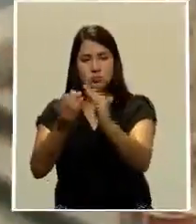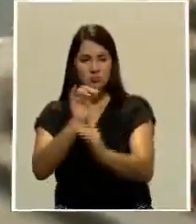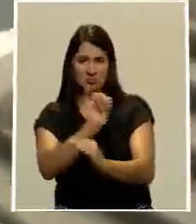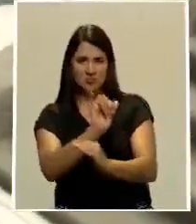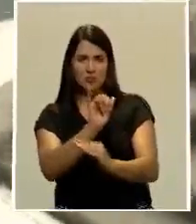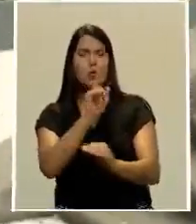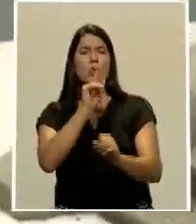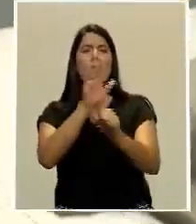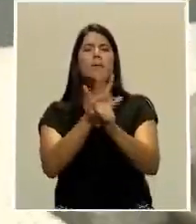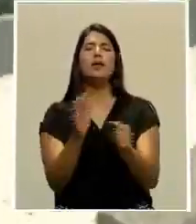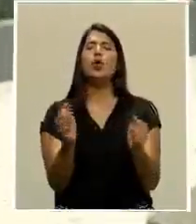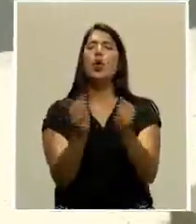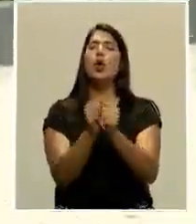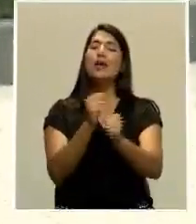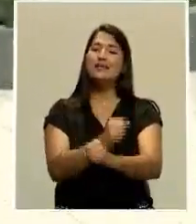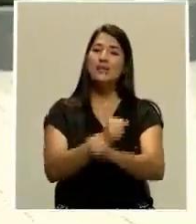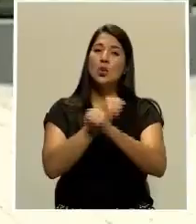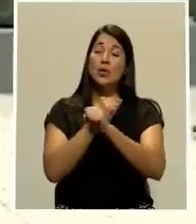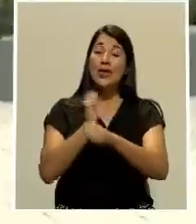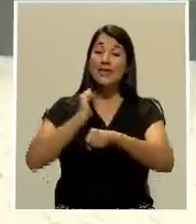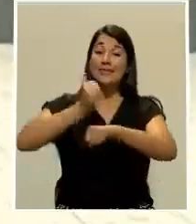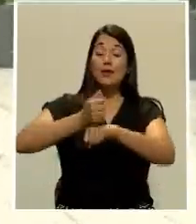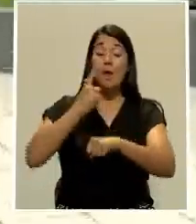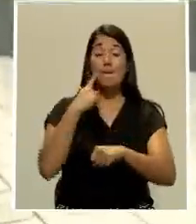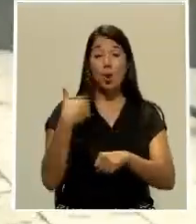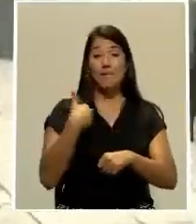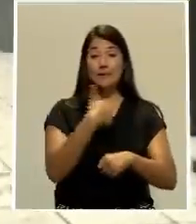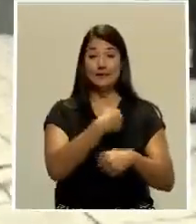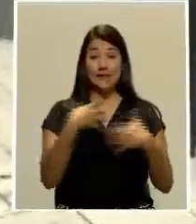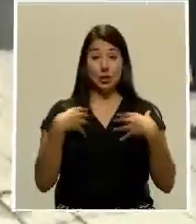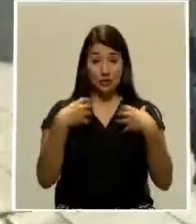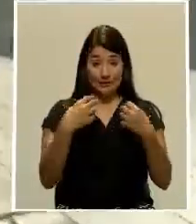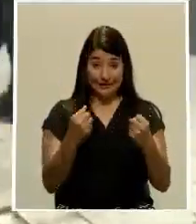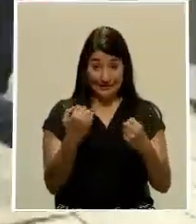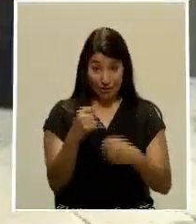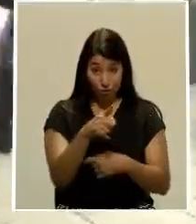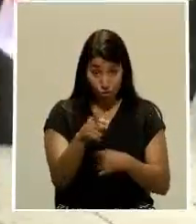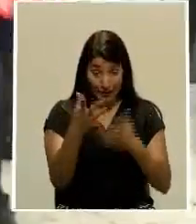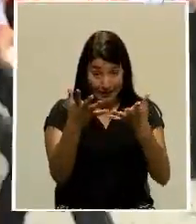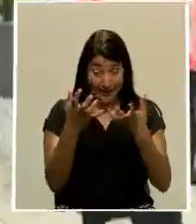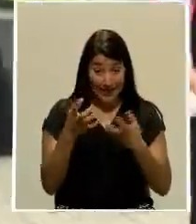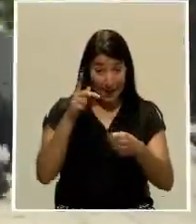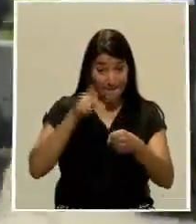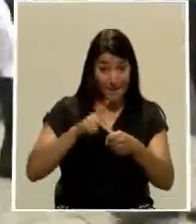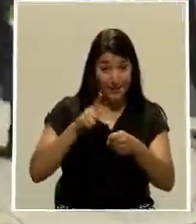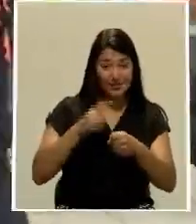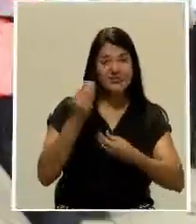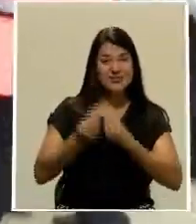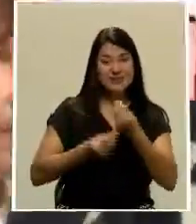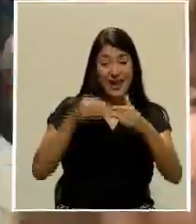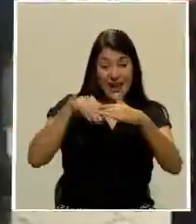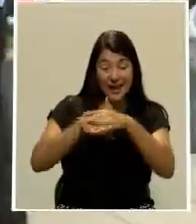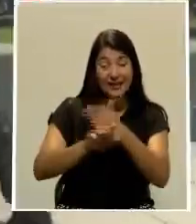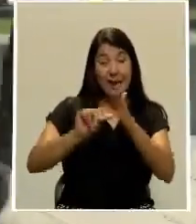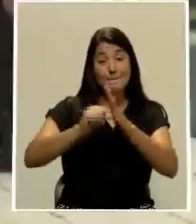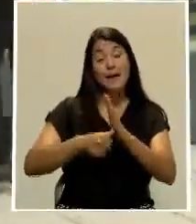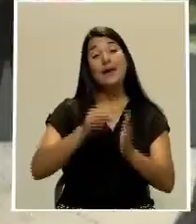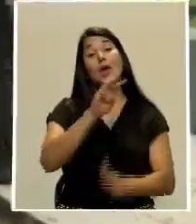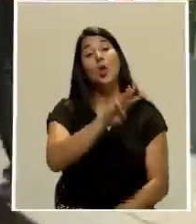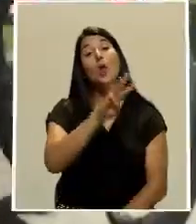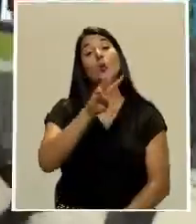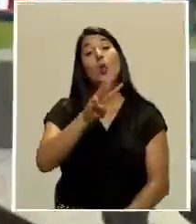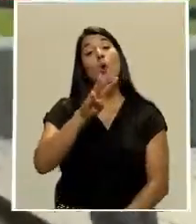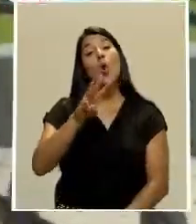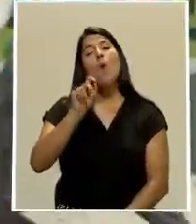disposiciones de seguridad emitidas por el Ministerio de Salud Para participar en el simulacro, las personas deben ingresar a la página www